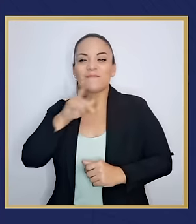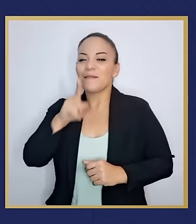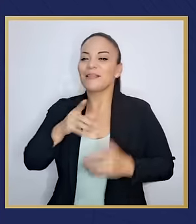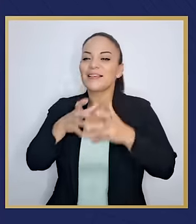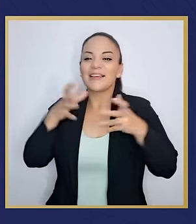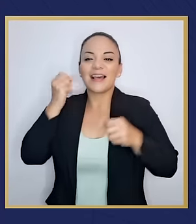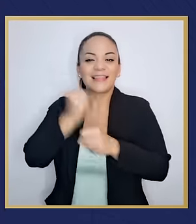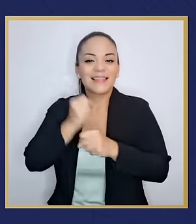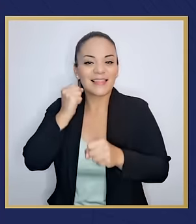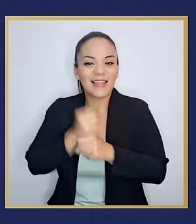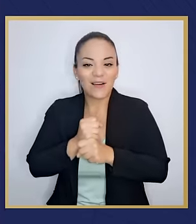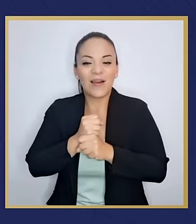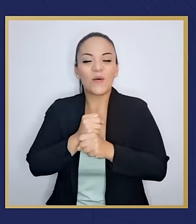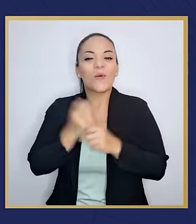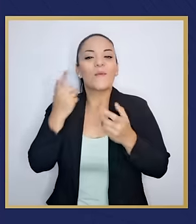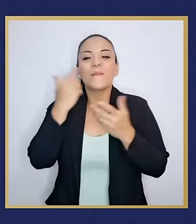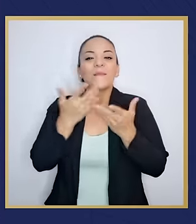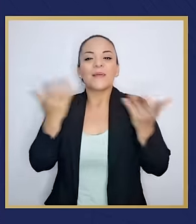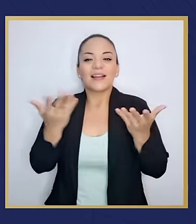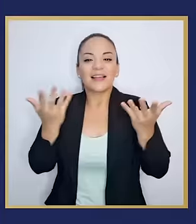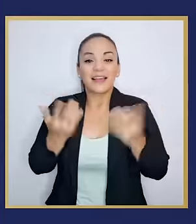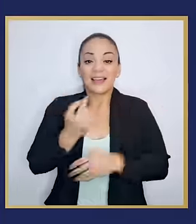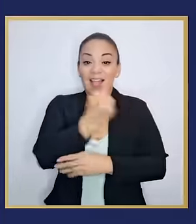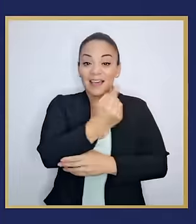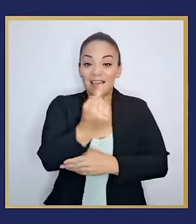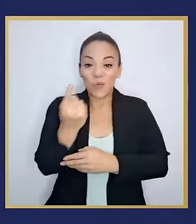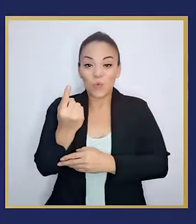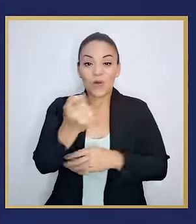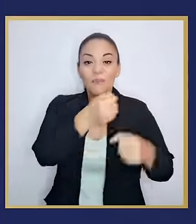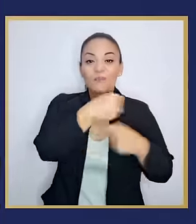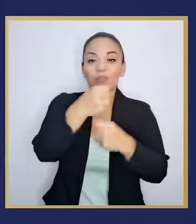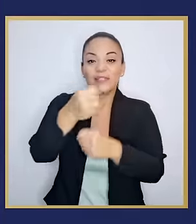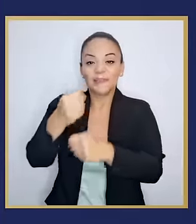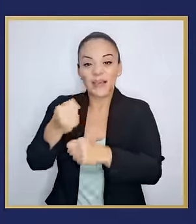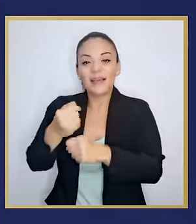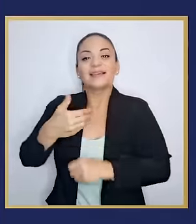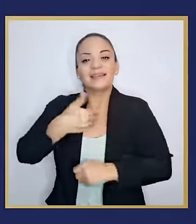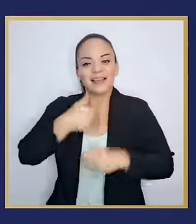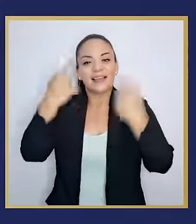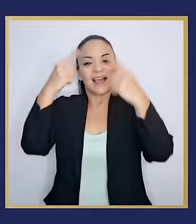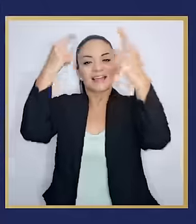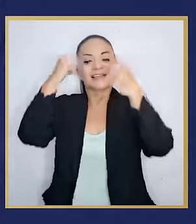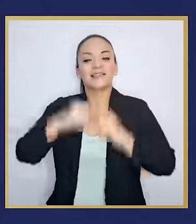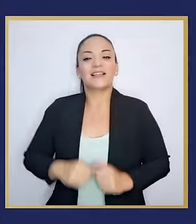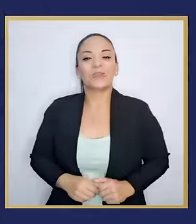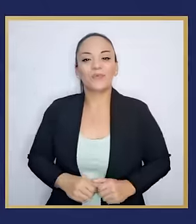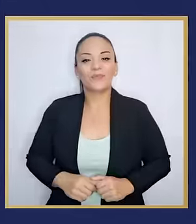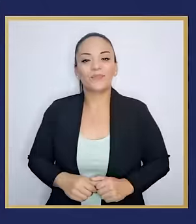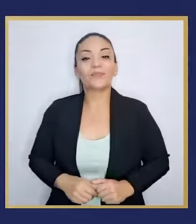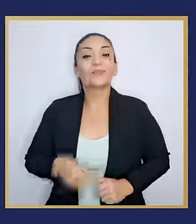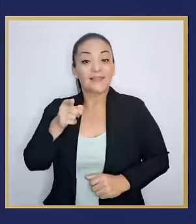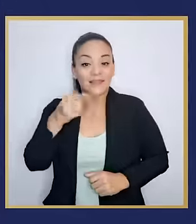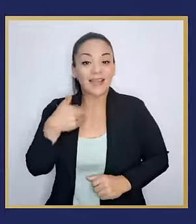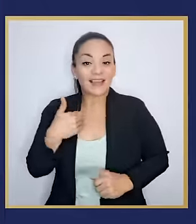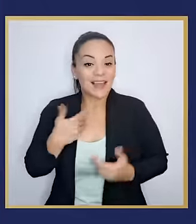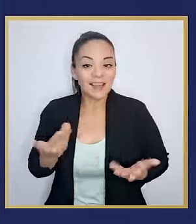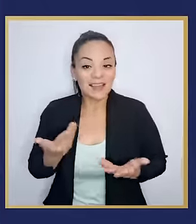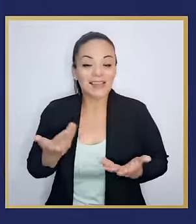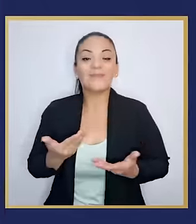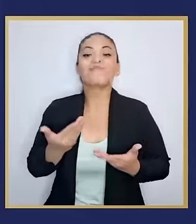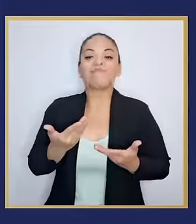un gran trabajo para que cada una de las municipalidades tenga éxito, donde haya